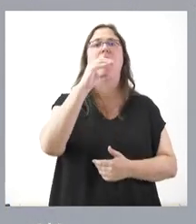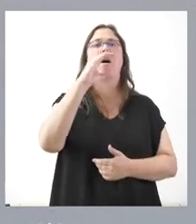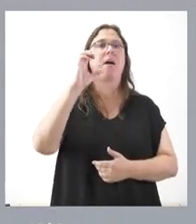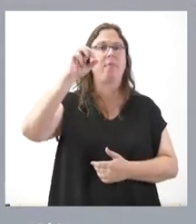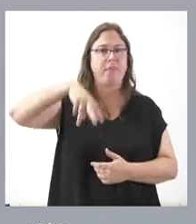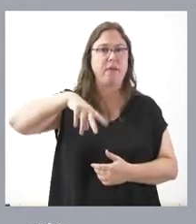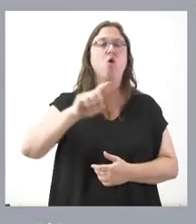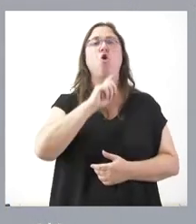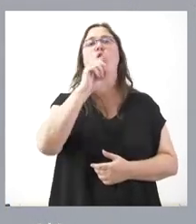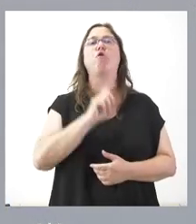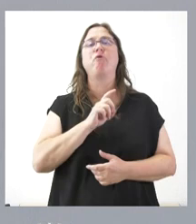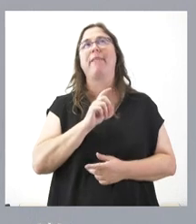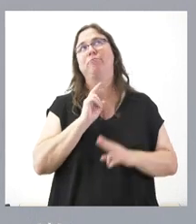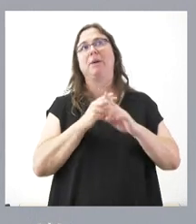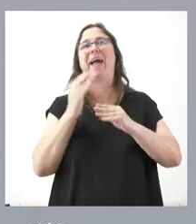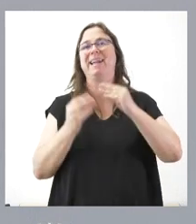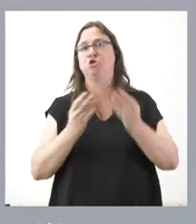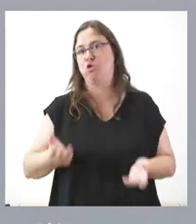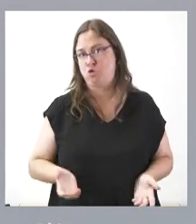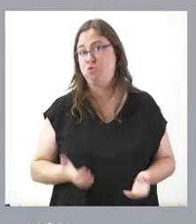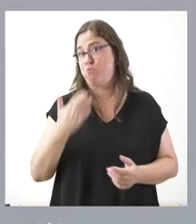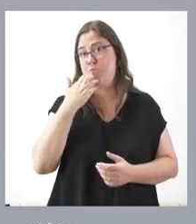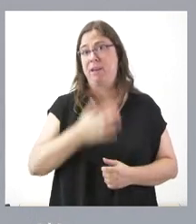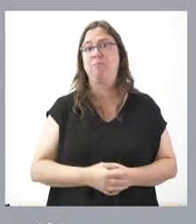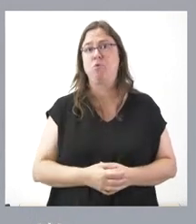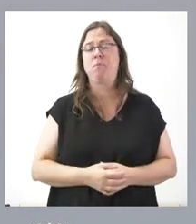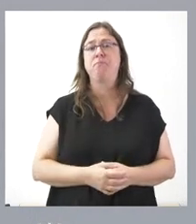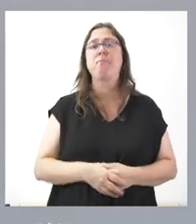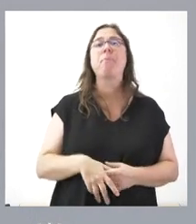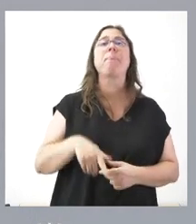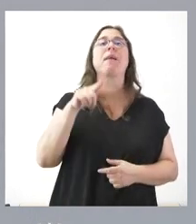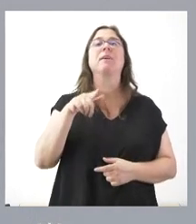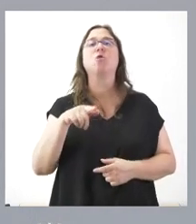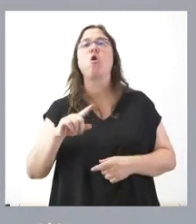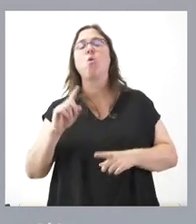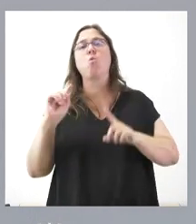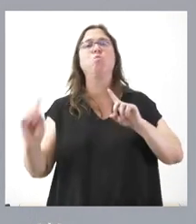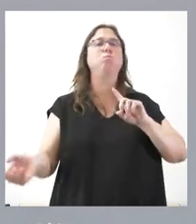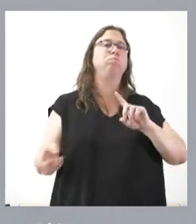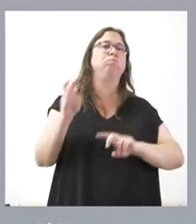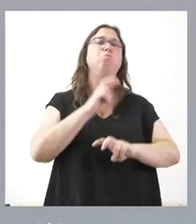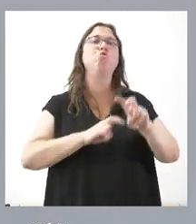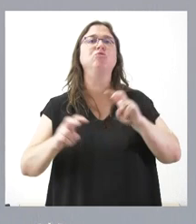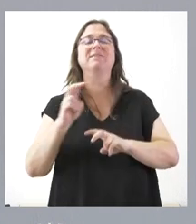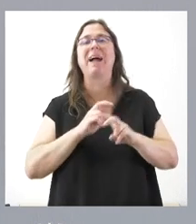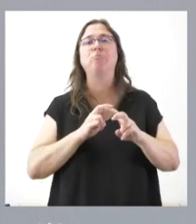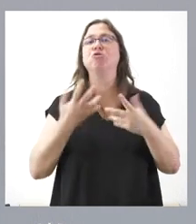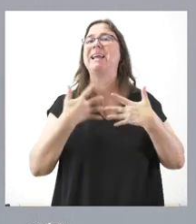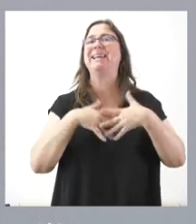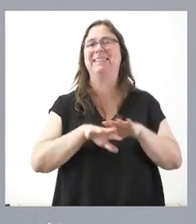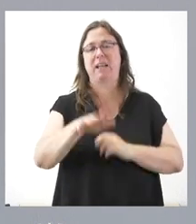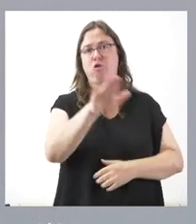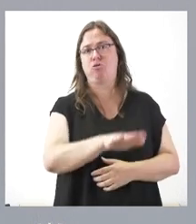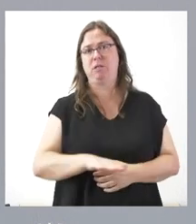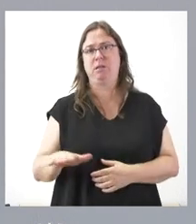de la Fundación Hechos, por ejemplo, y lo que buscan es la integración de estos menores dentro